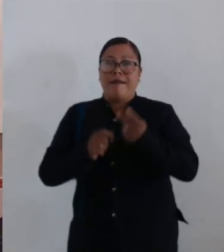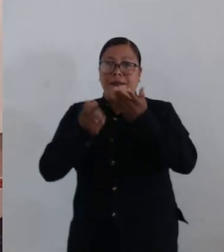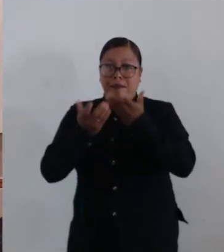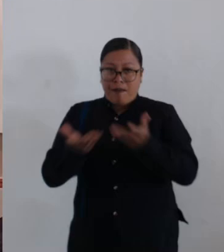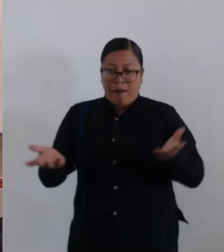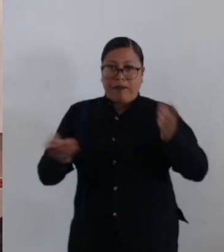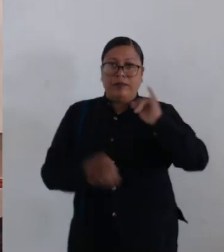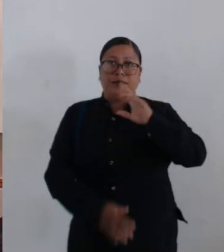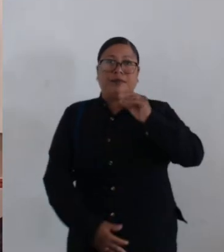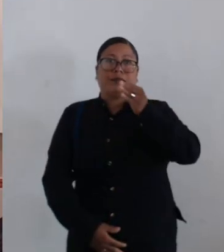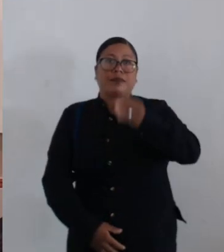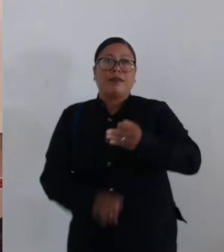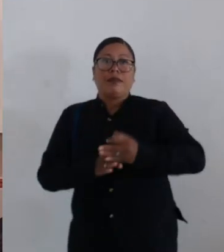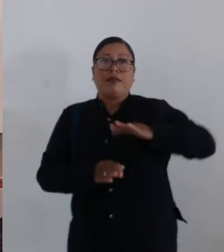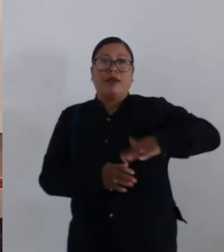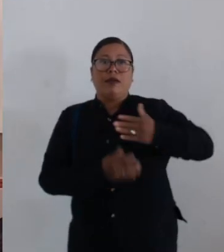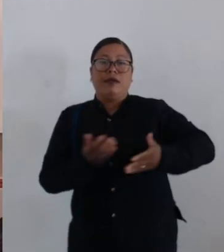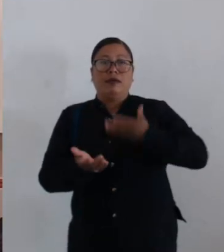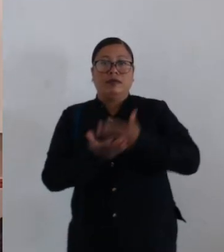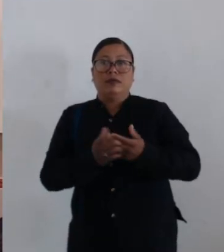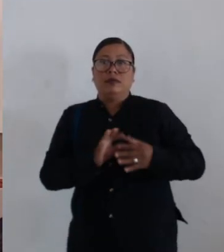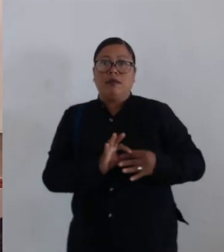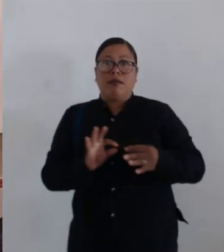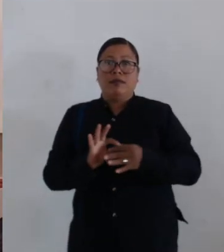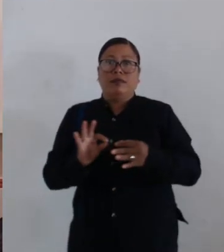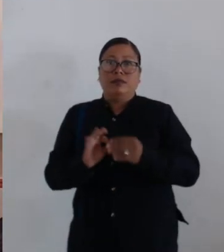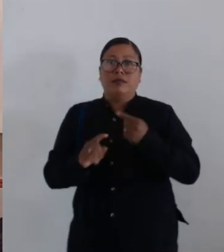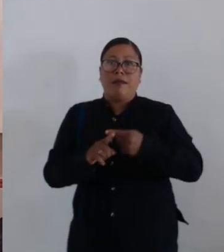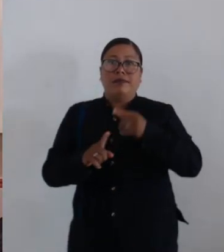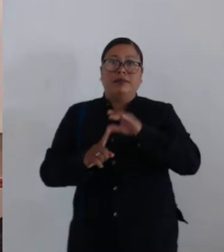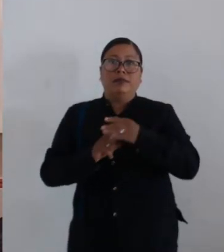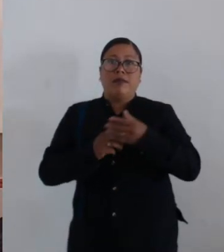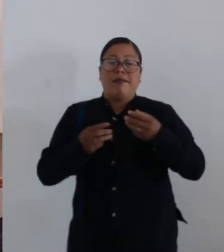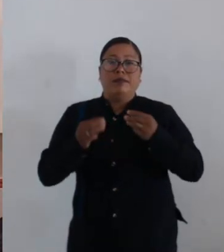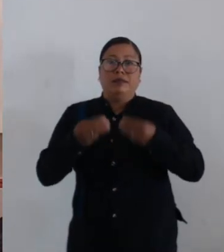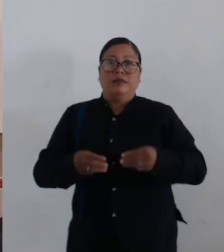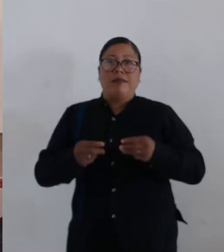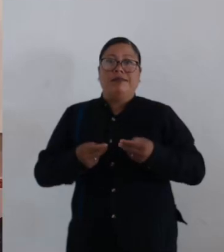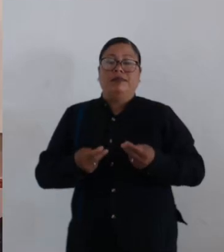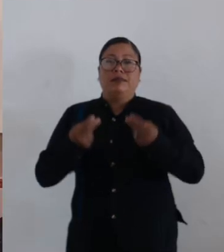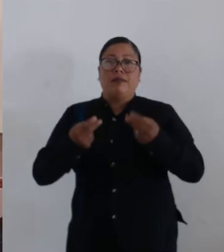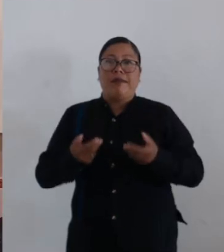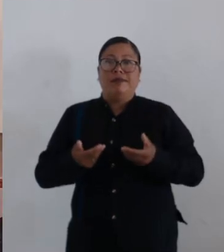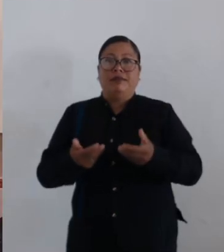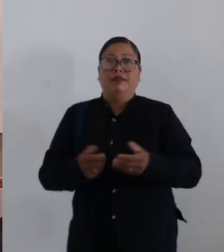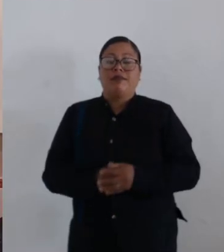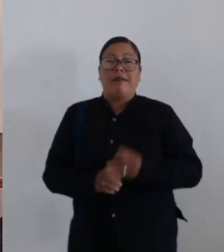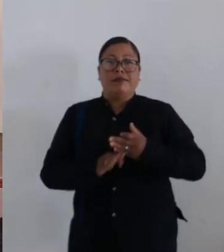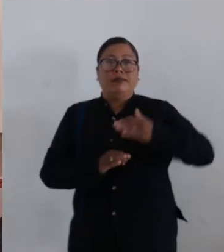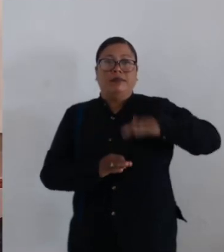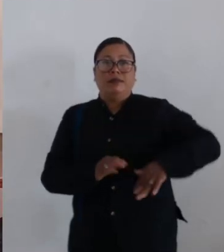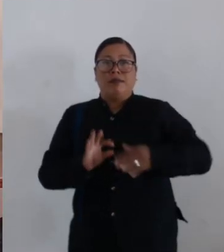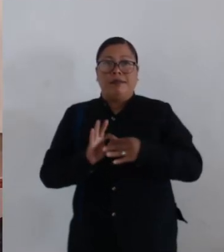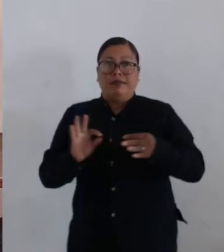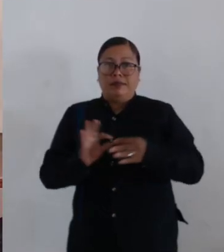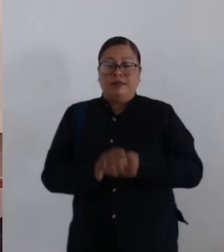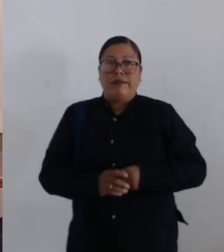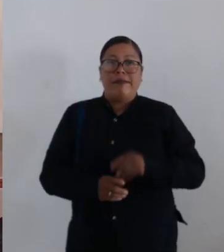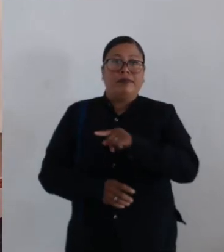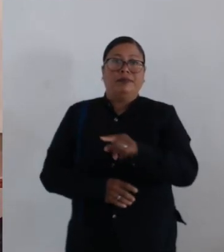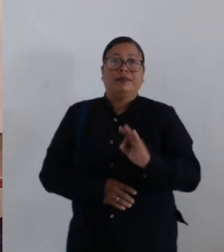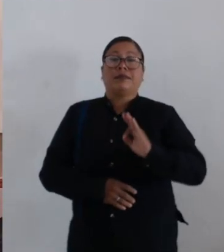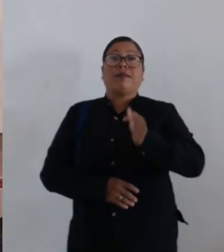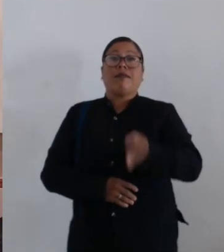económica, se pregunta si es de aprobarse el dictamen emitido por la Comisión de Mercados y Comercio en Vía Pública, con el que se acaba de dar cuenta.